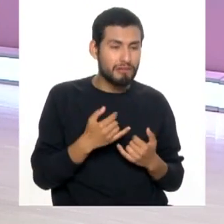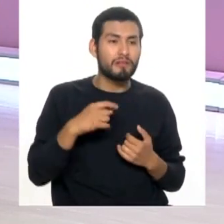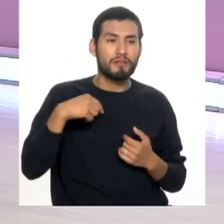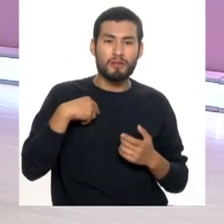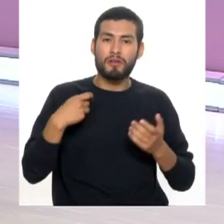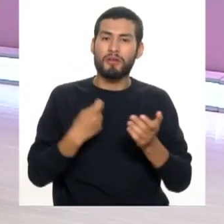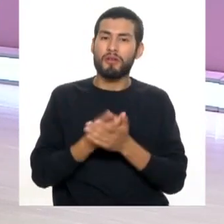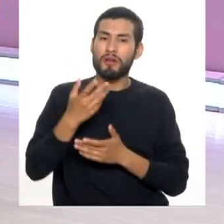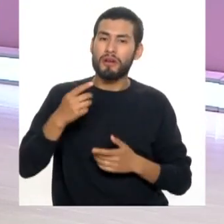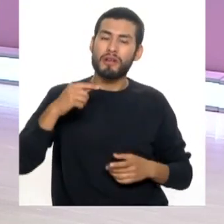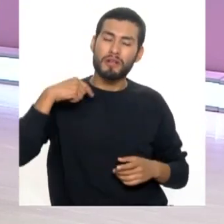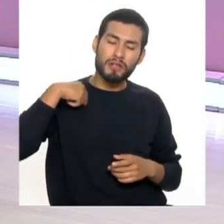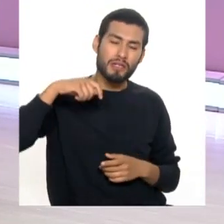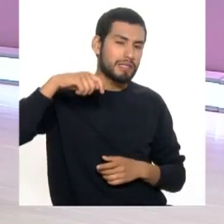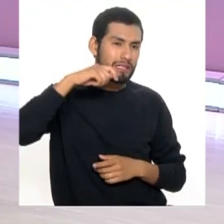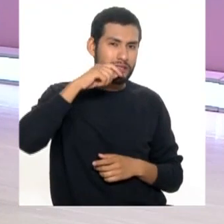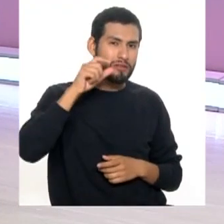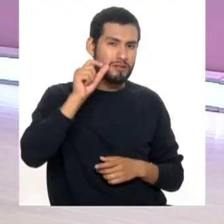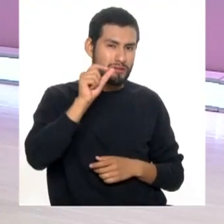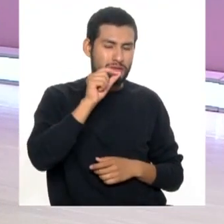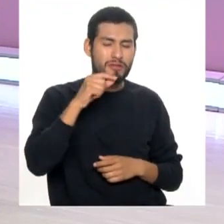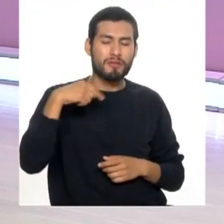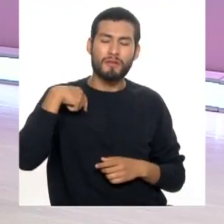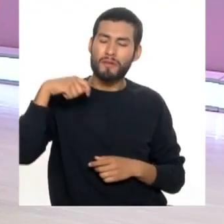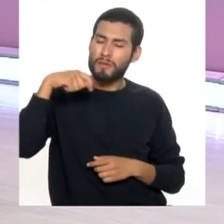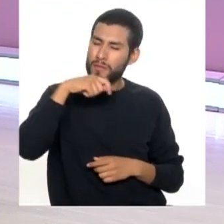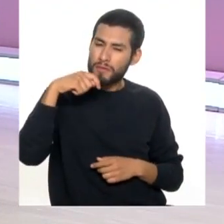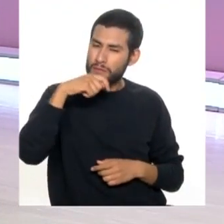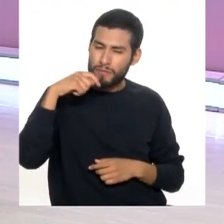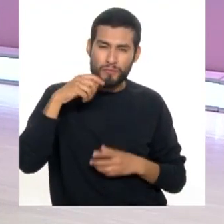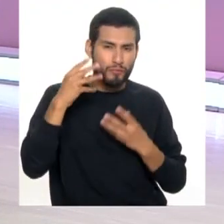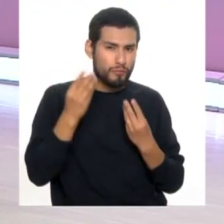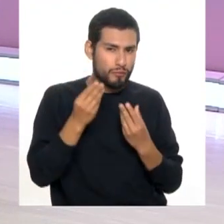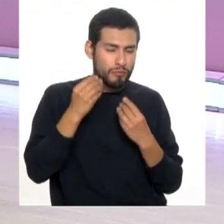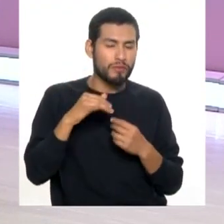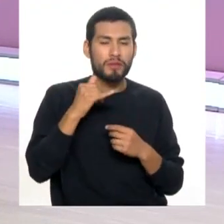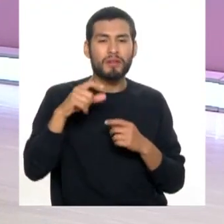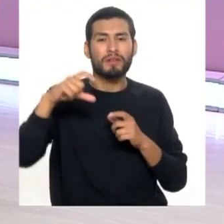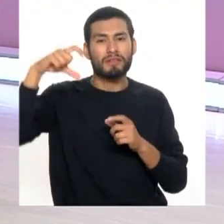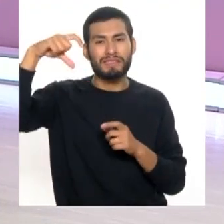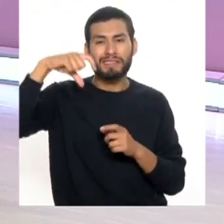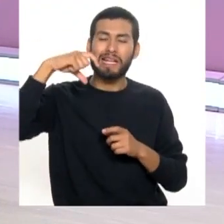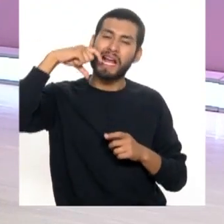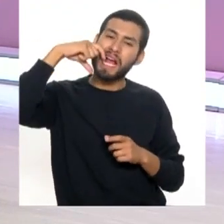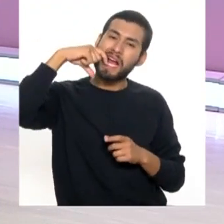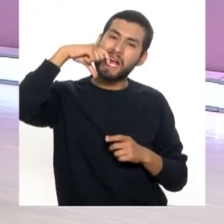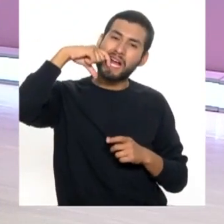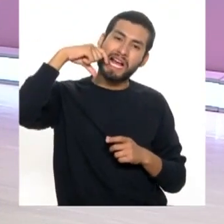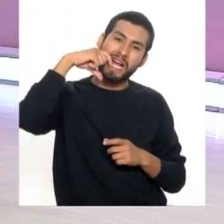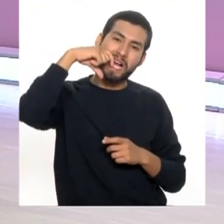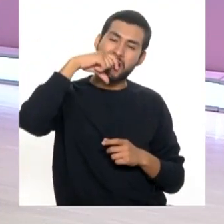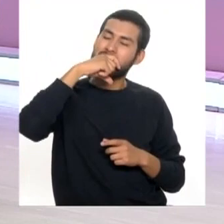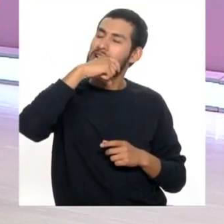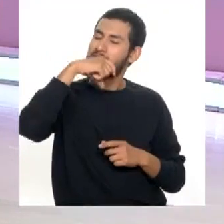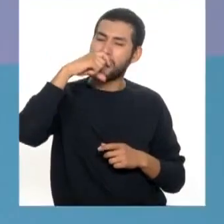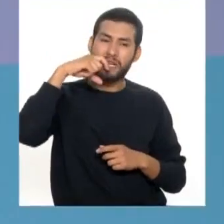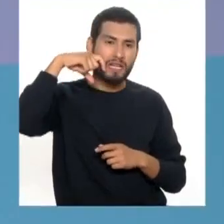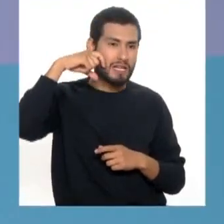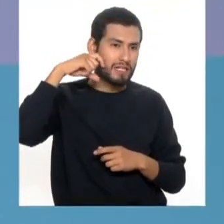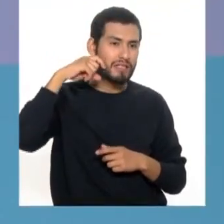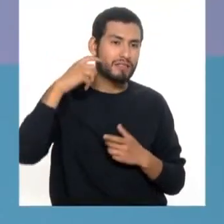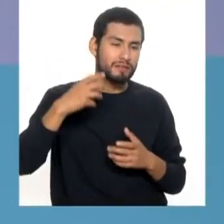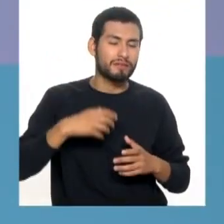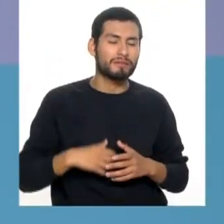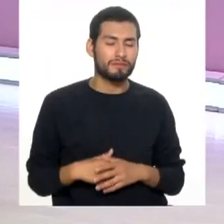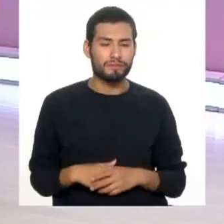un cepillo medio, chiquito, y con eso le hago el cerámico. Y a de tres minutos para que el hilo dental pueda ingresar y